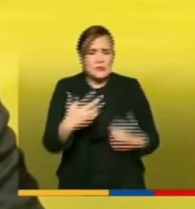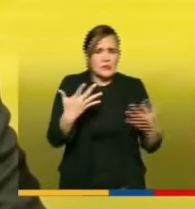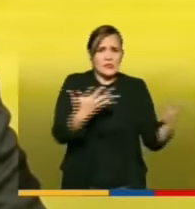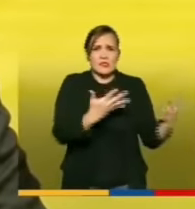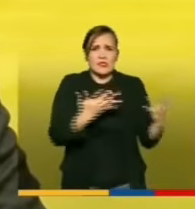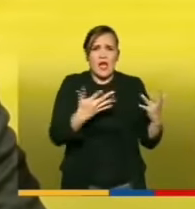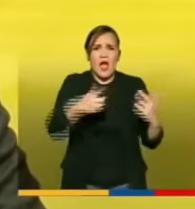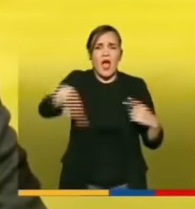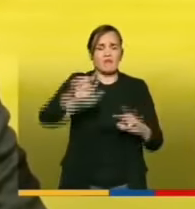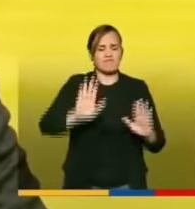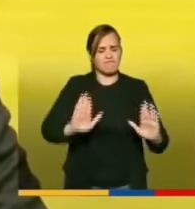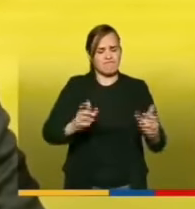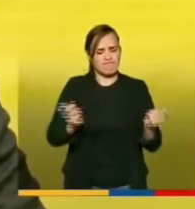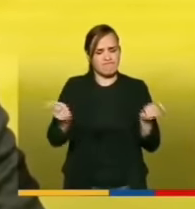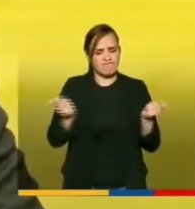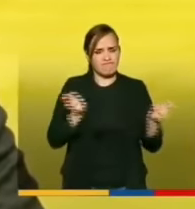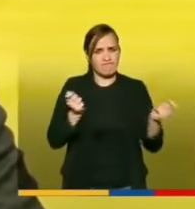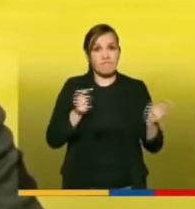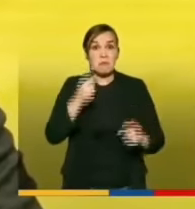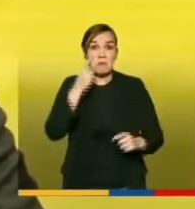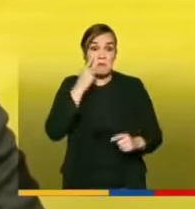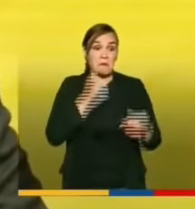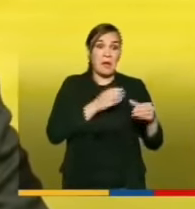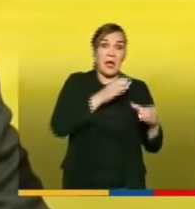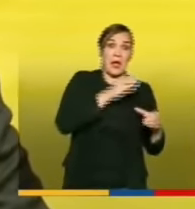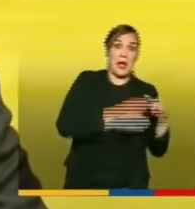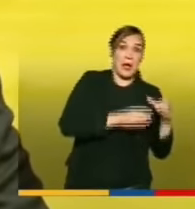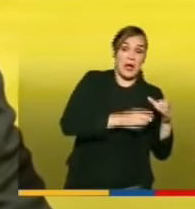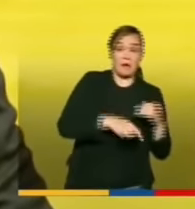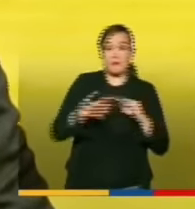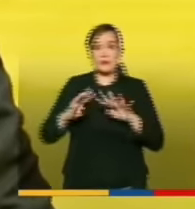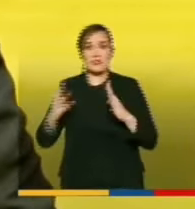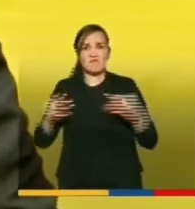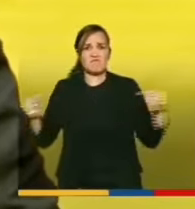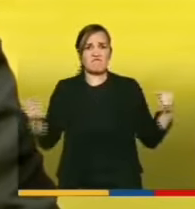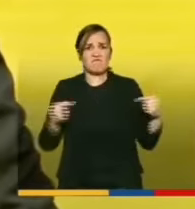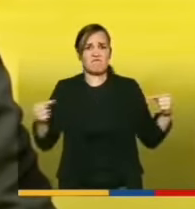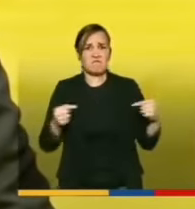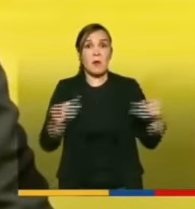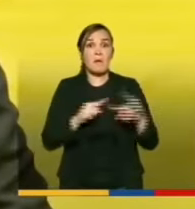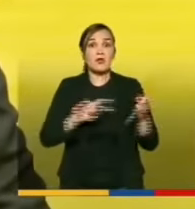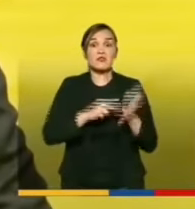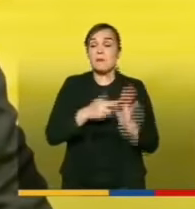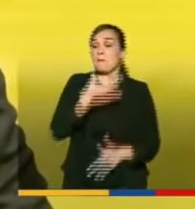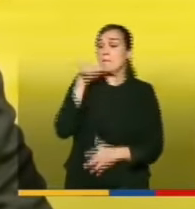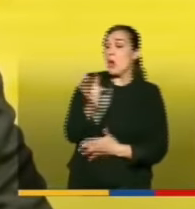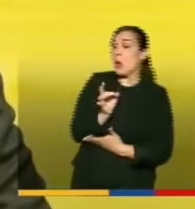una cámara podía discrepar de otra y eso no lo hacía mejor o peor